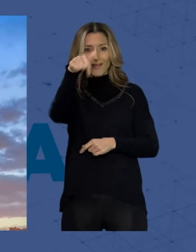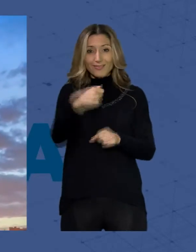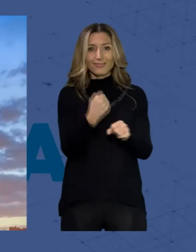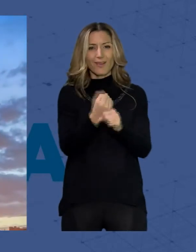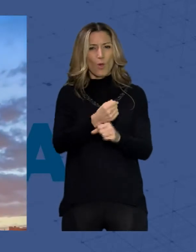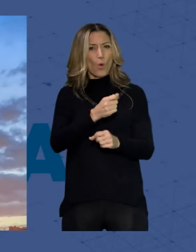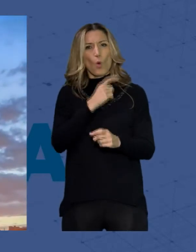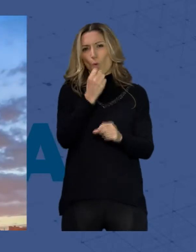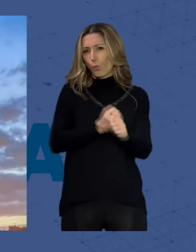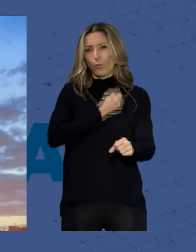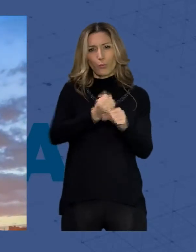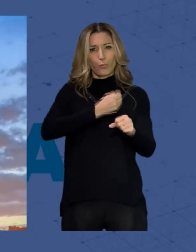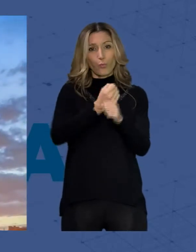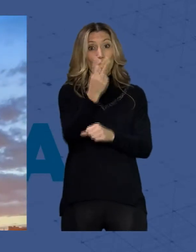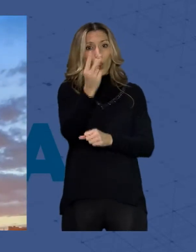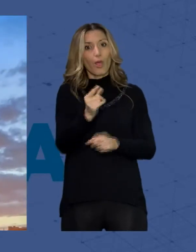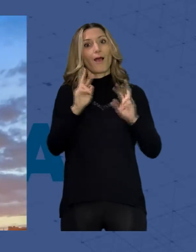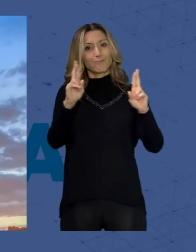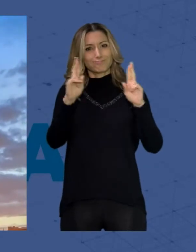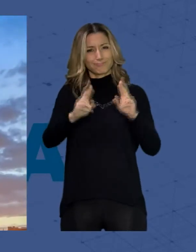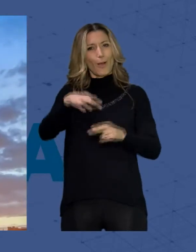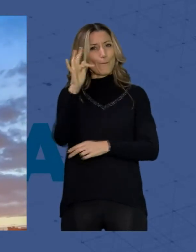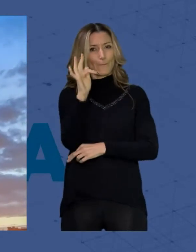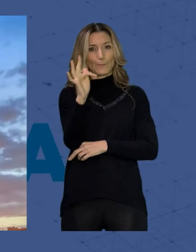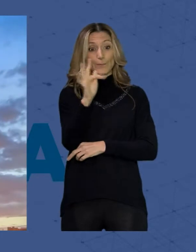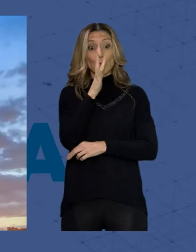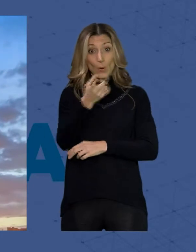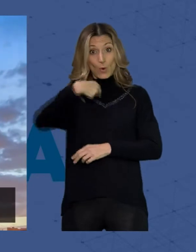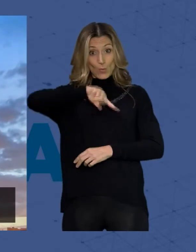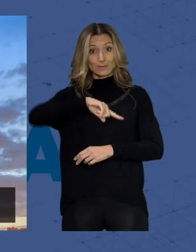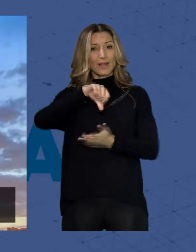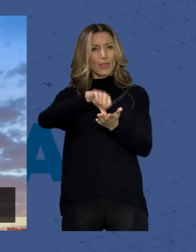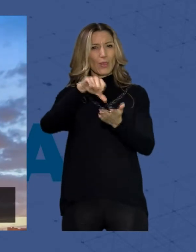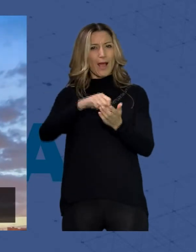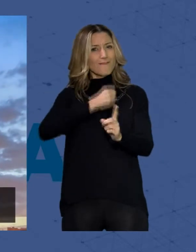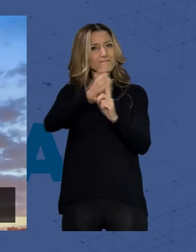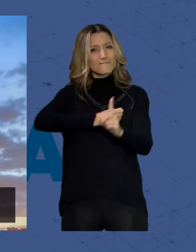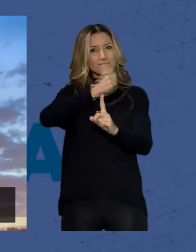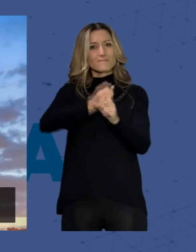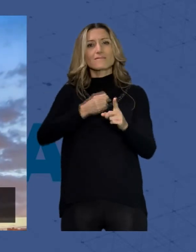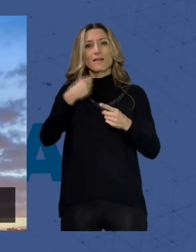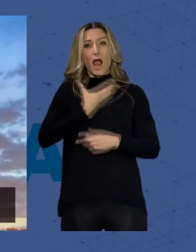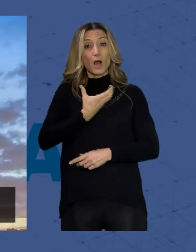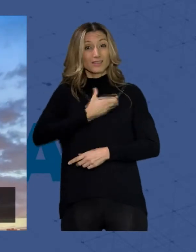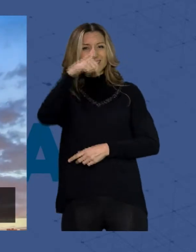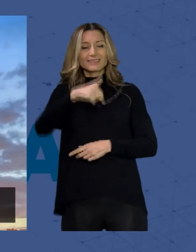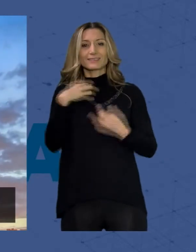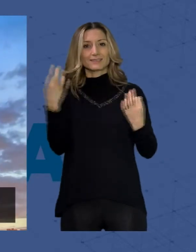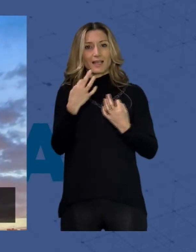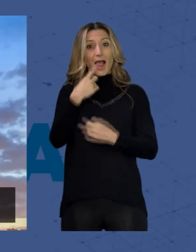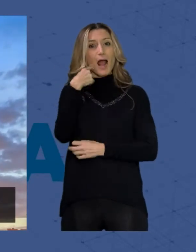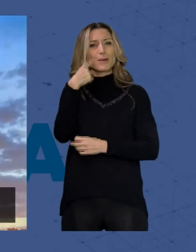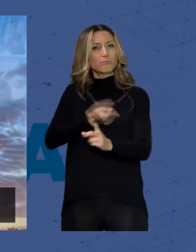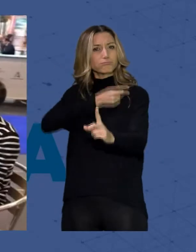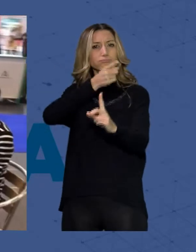dos días que estoy seguro que van a ser fructíferos. Y es que el empeño de nuestra ciudad, el empeño del ayuntamiento, es seguir posicionando a Almería como un destino